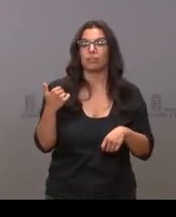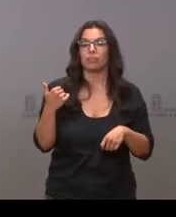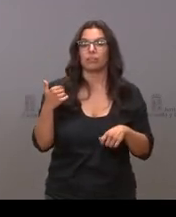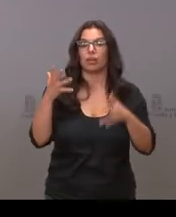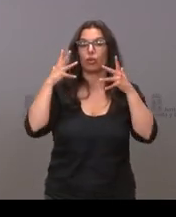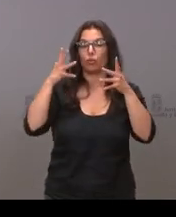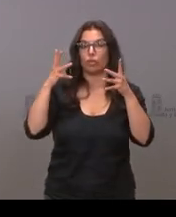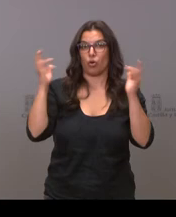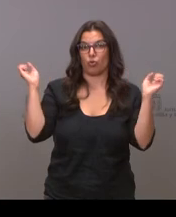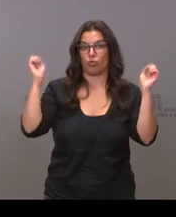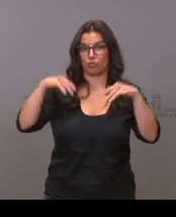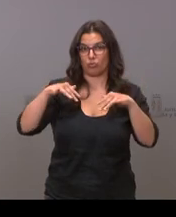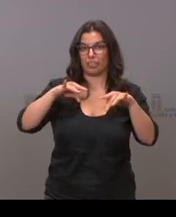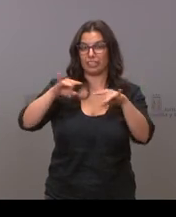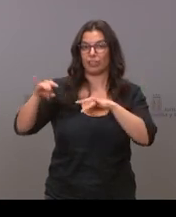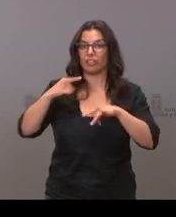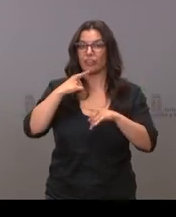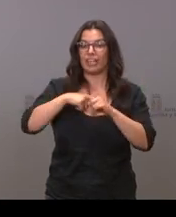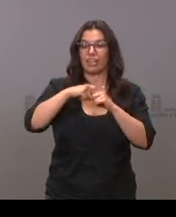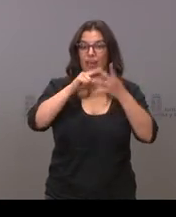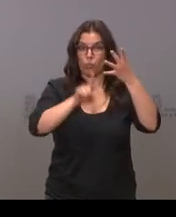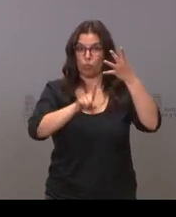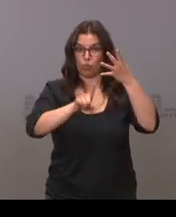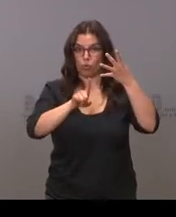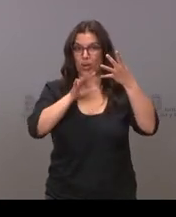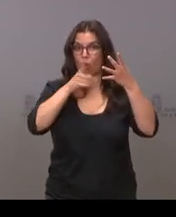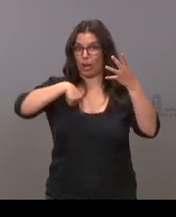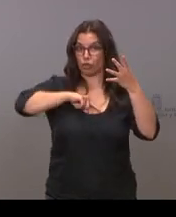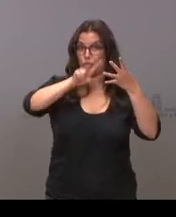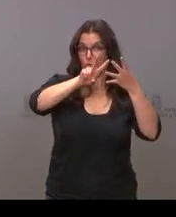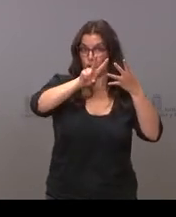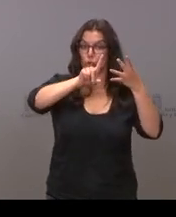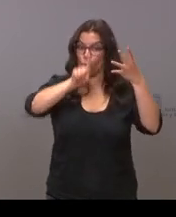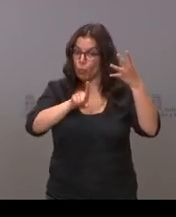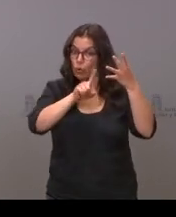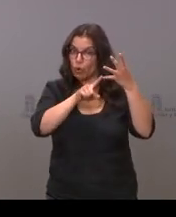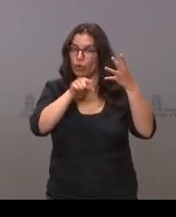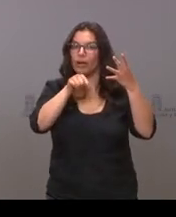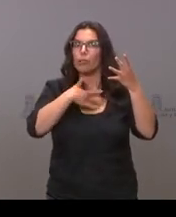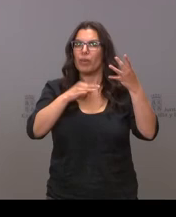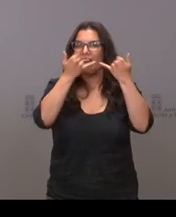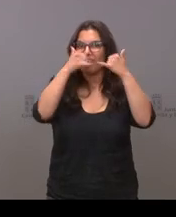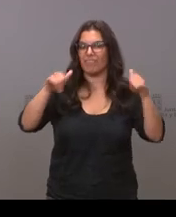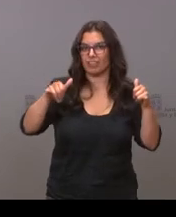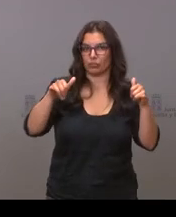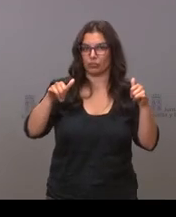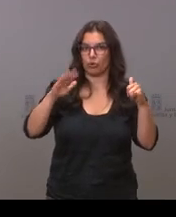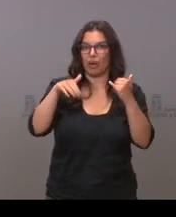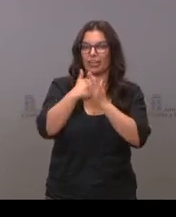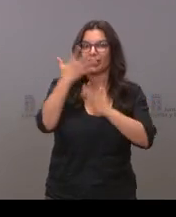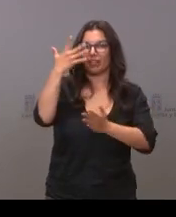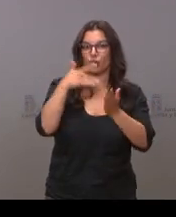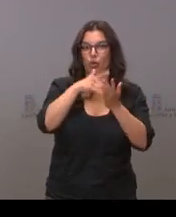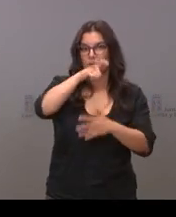se habla de que en el nivel 1 es decir un nivel por debajo del que está Castilla y León se puedan realizar eventos con hasta 5.000